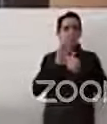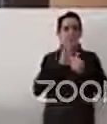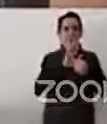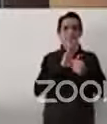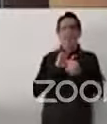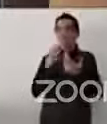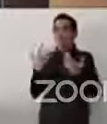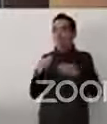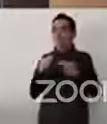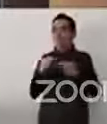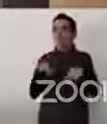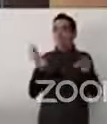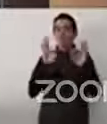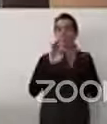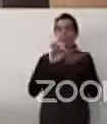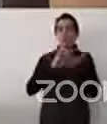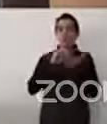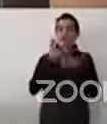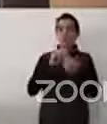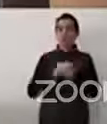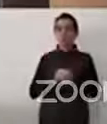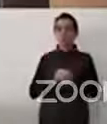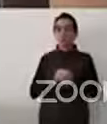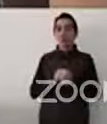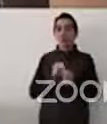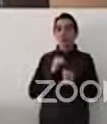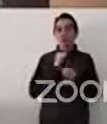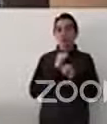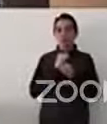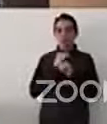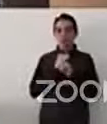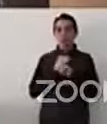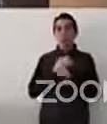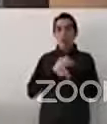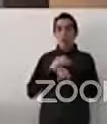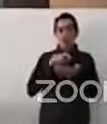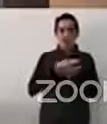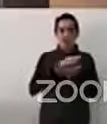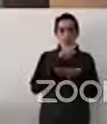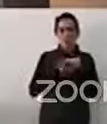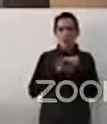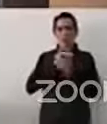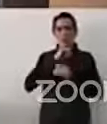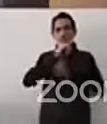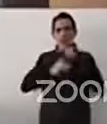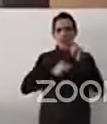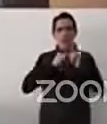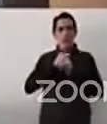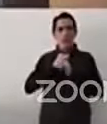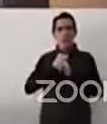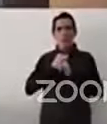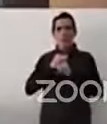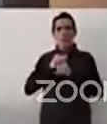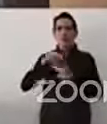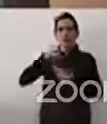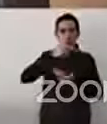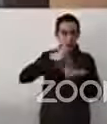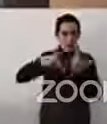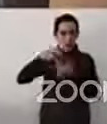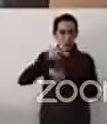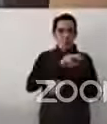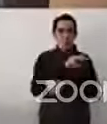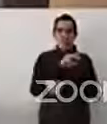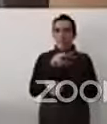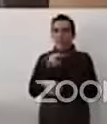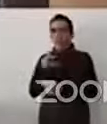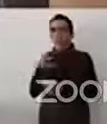jurídico internacional y regional ayuda y es muy útil tanto para